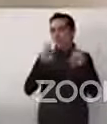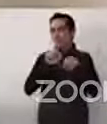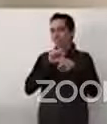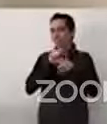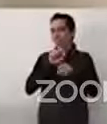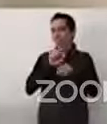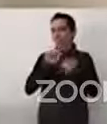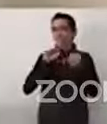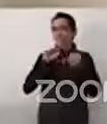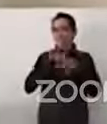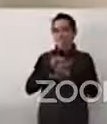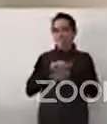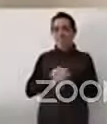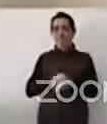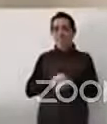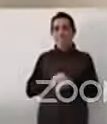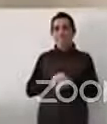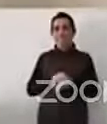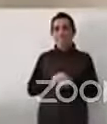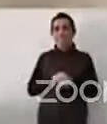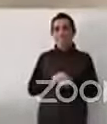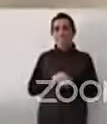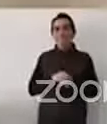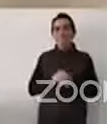municipio de León por su invitación.